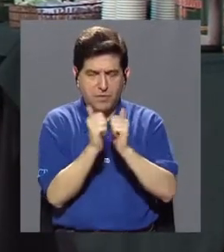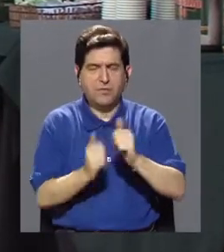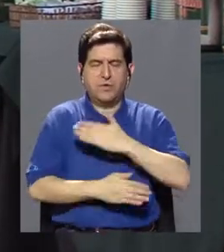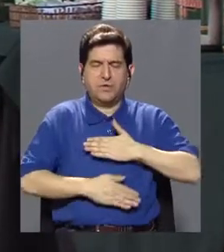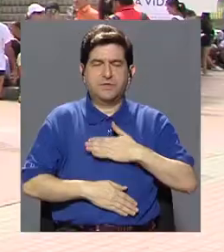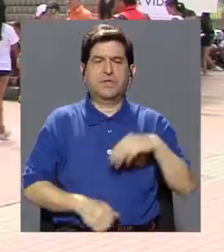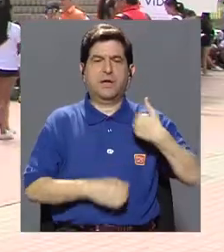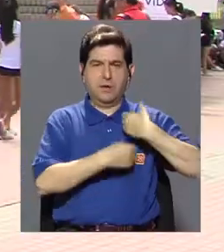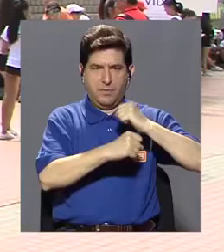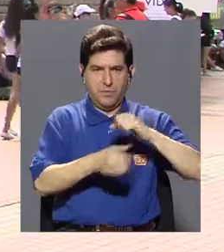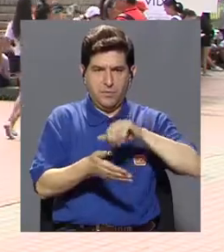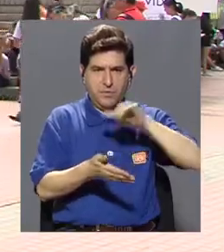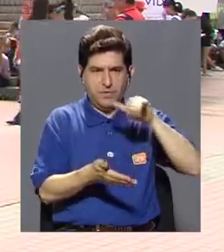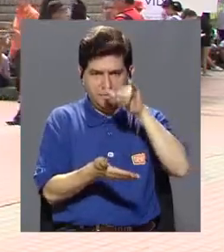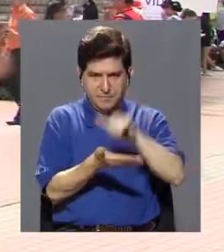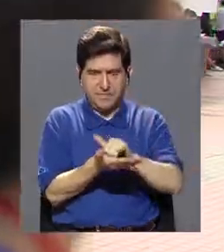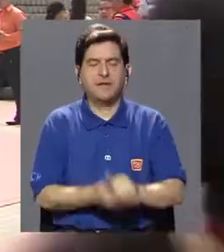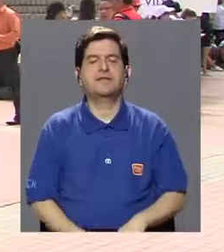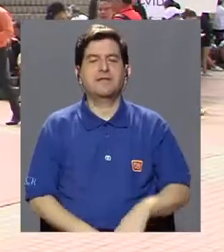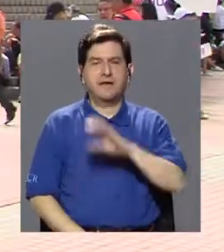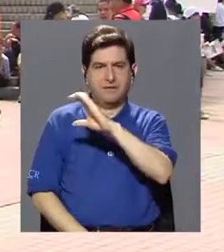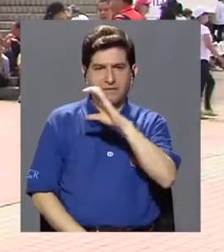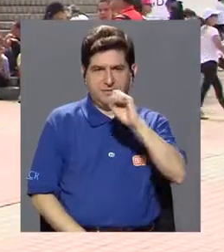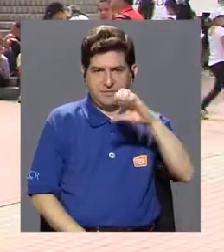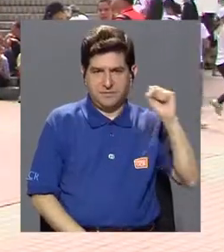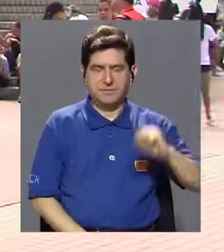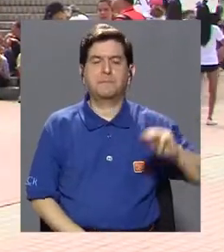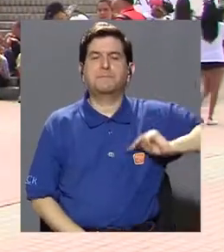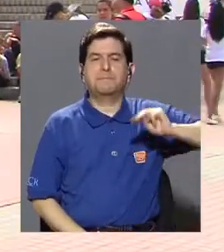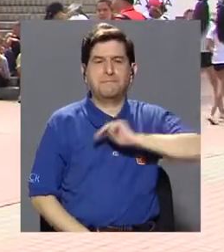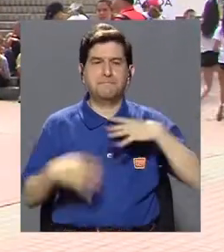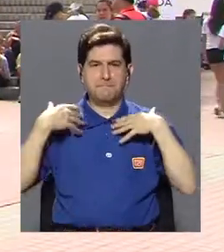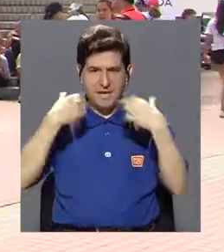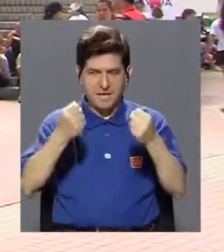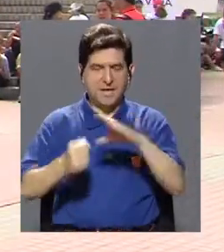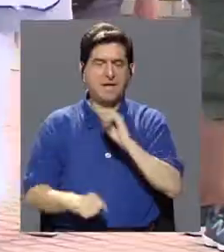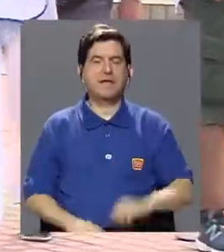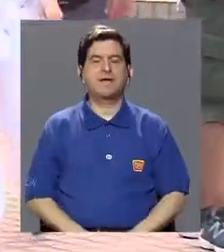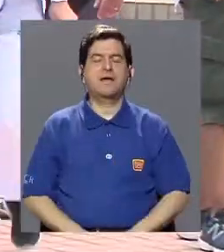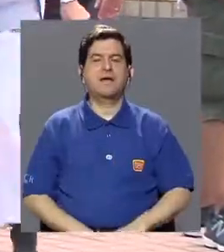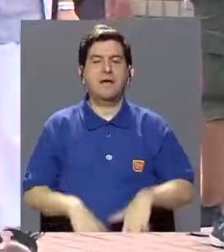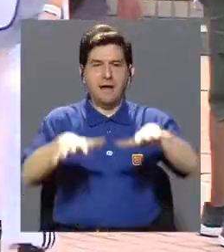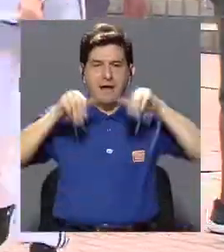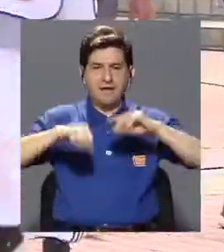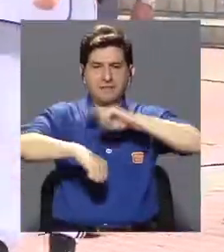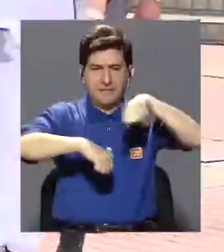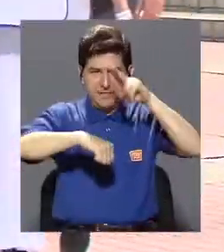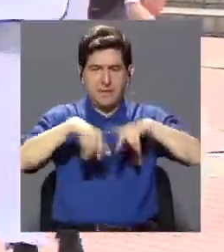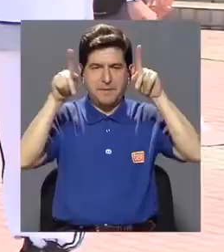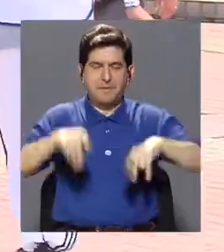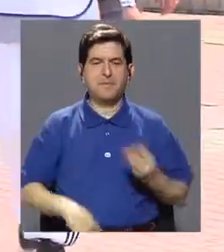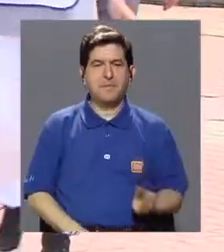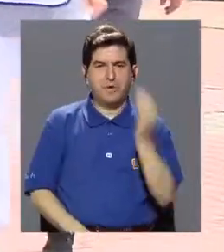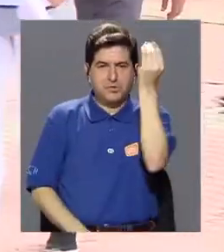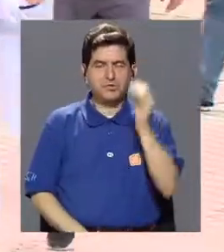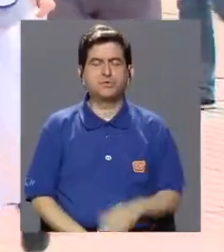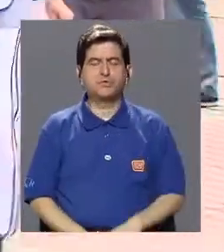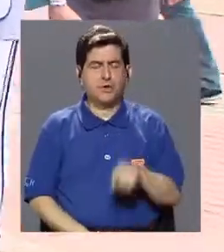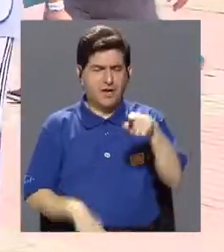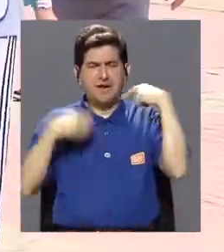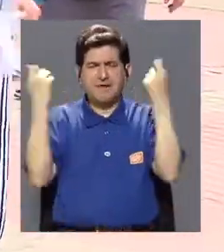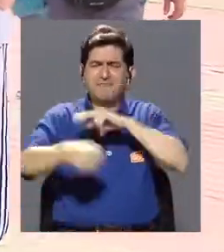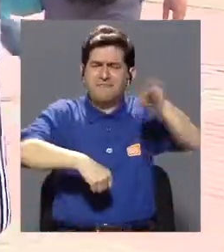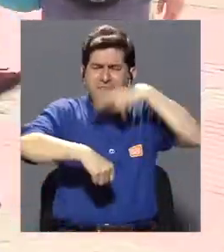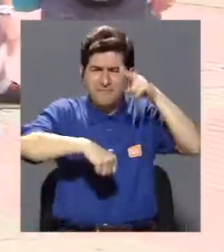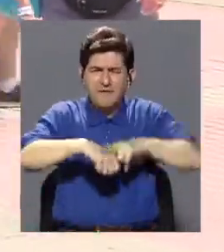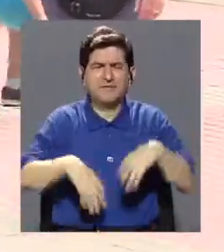la Municipalidad de San José, la Caja del Seguro Social, el Ministerio de Salud y la Asamblea Nacional de la Persona Joven organizaron una